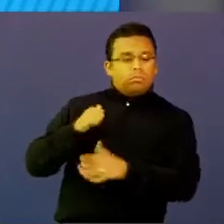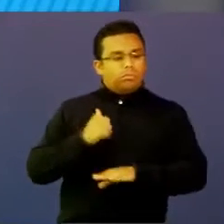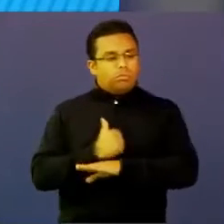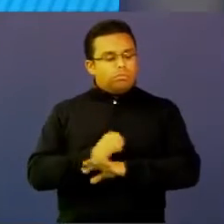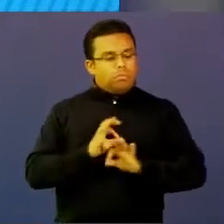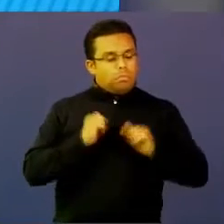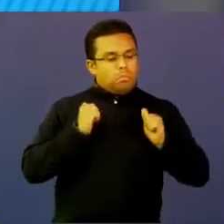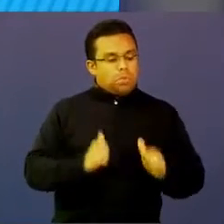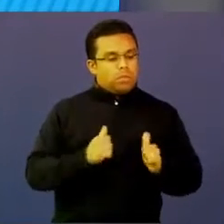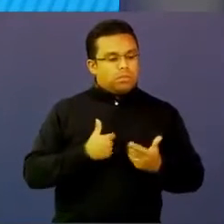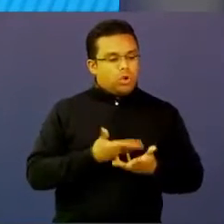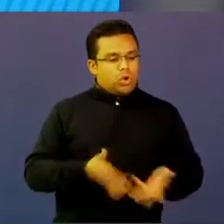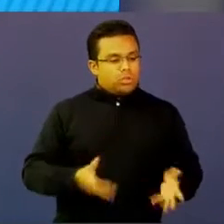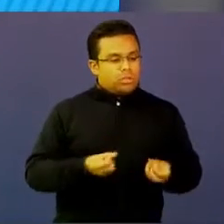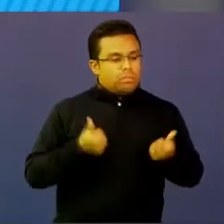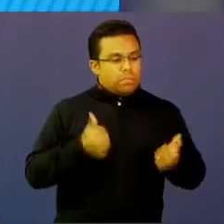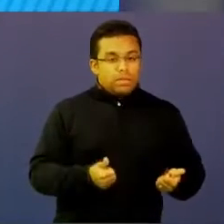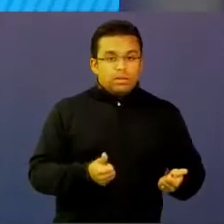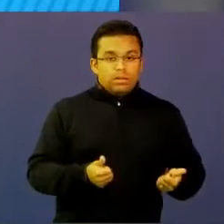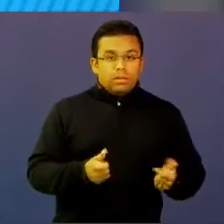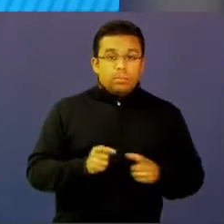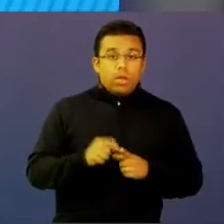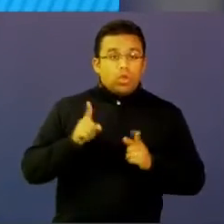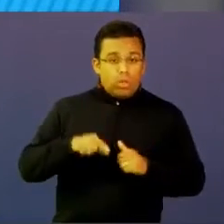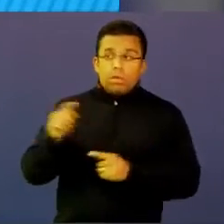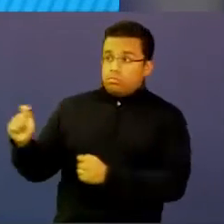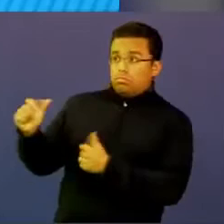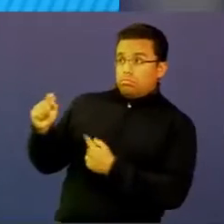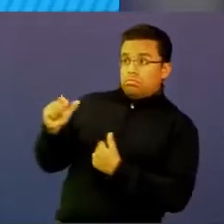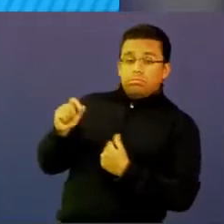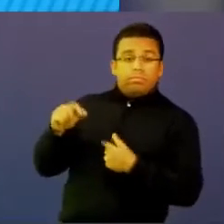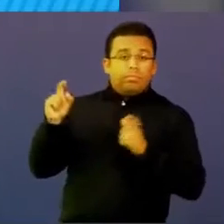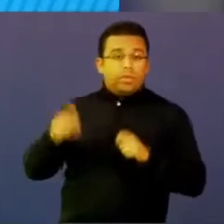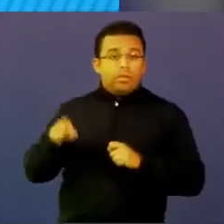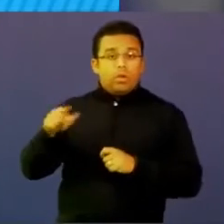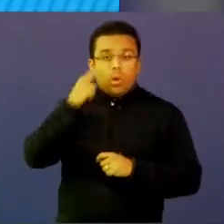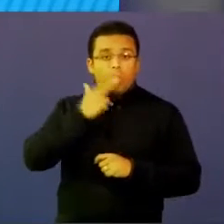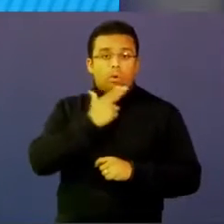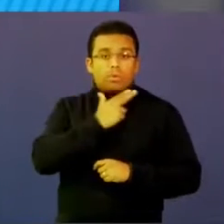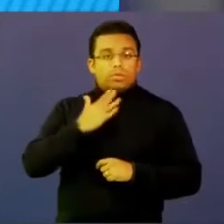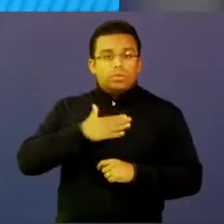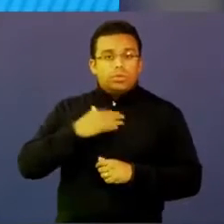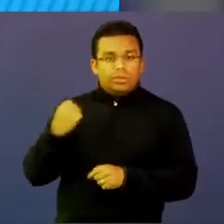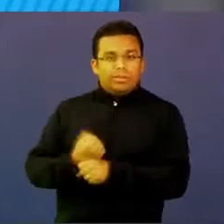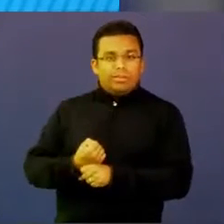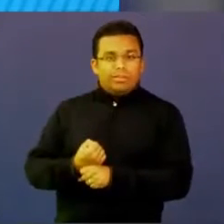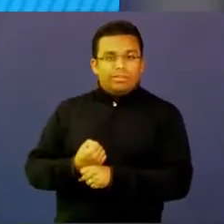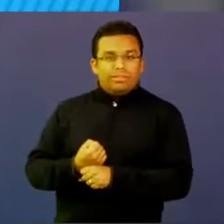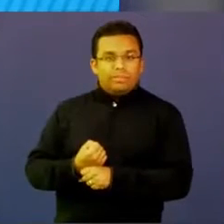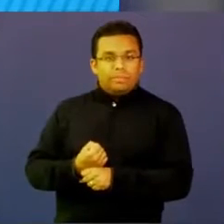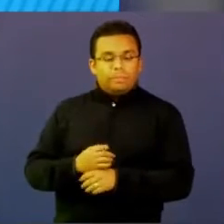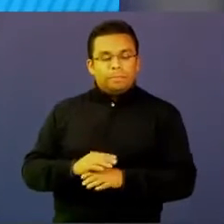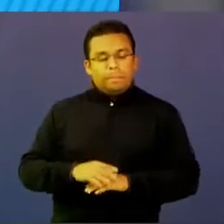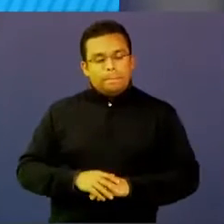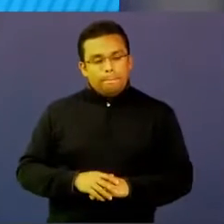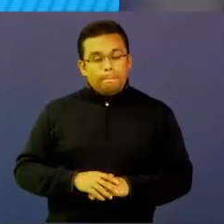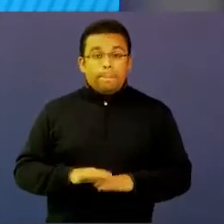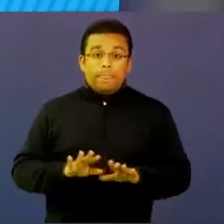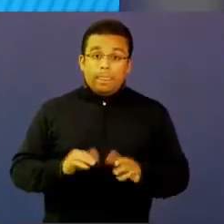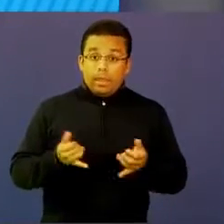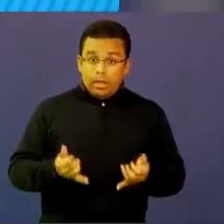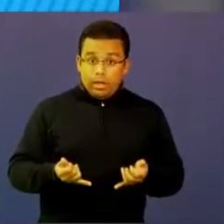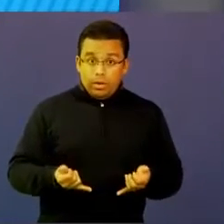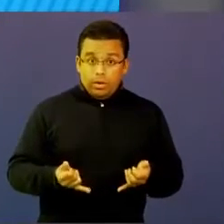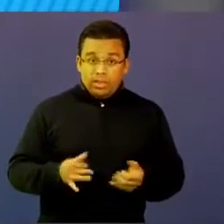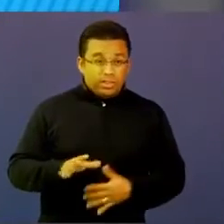debe financiarlo porque eso es parte del compromiso laboral que tiene con él. Entonces, en este momento todo lo que hagamos por